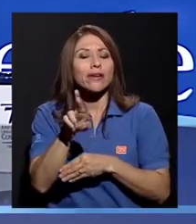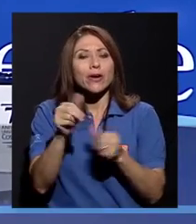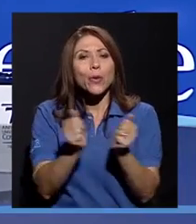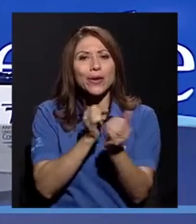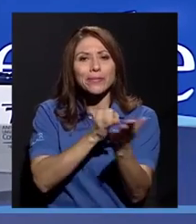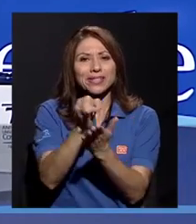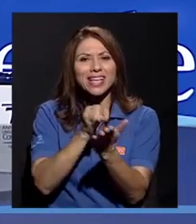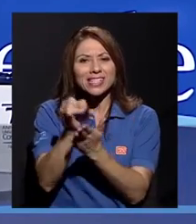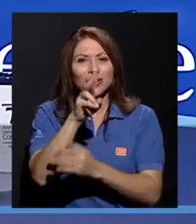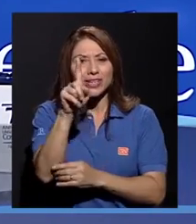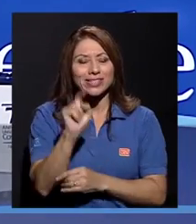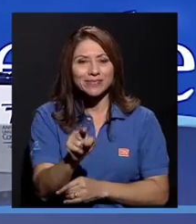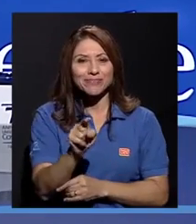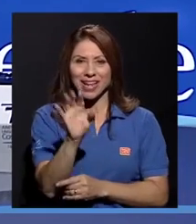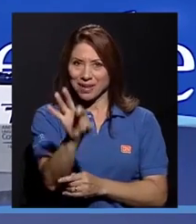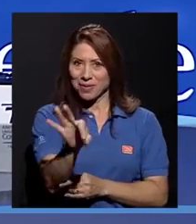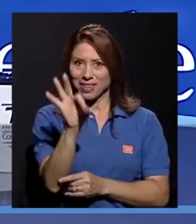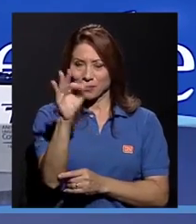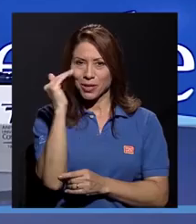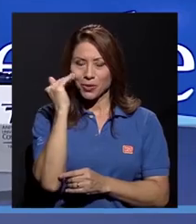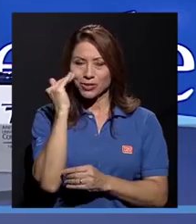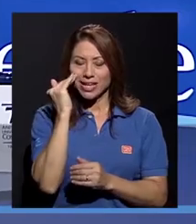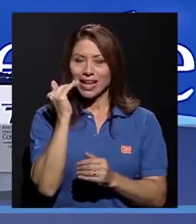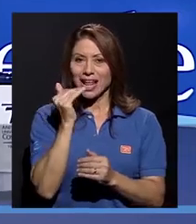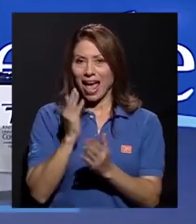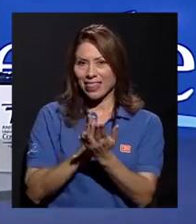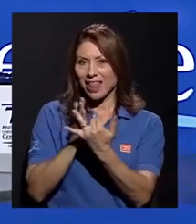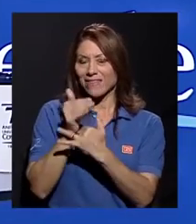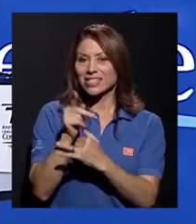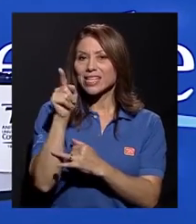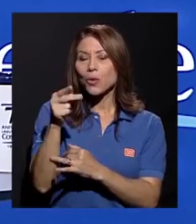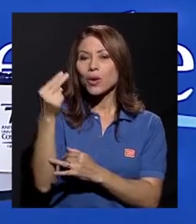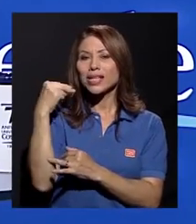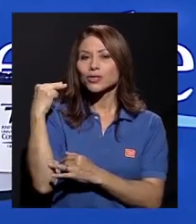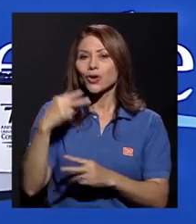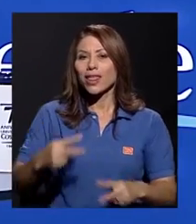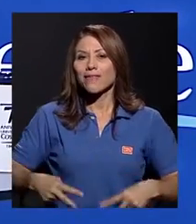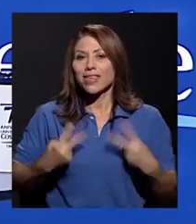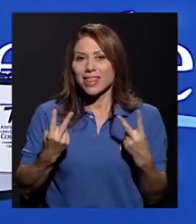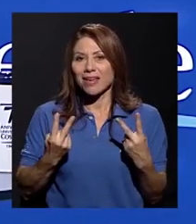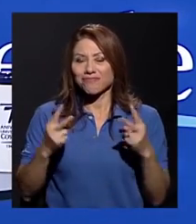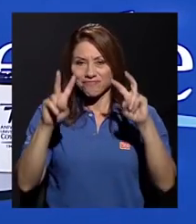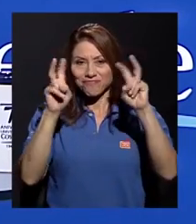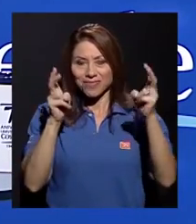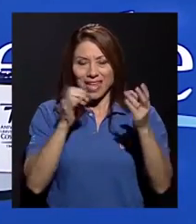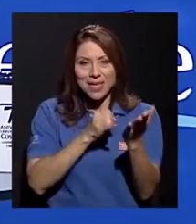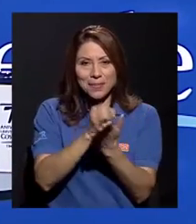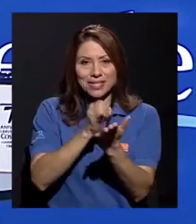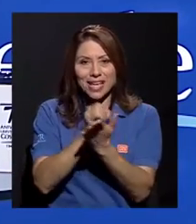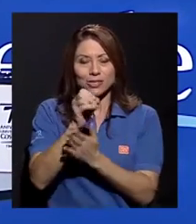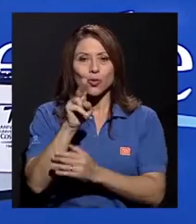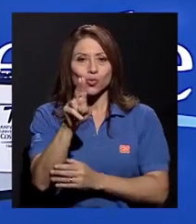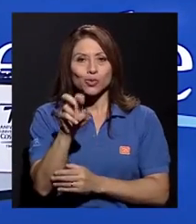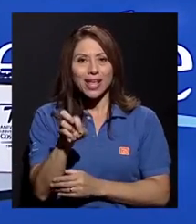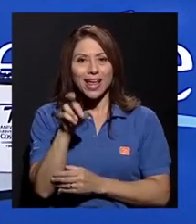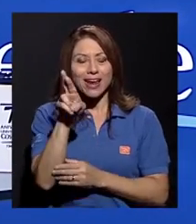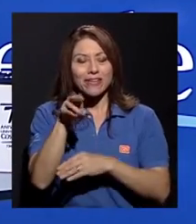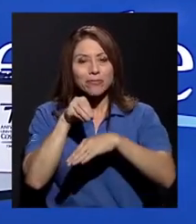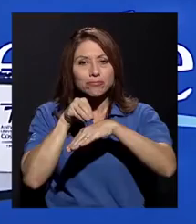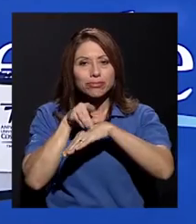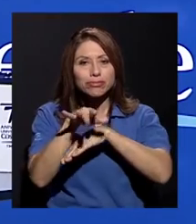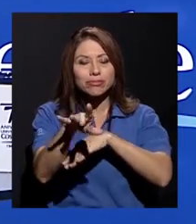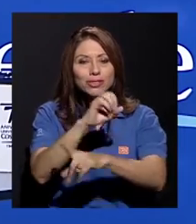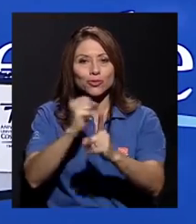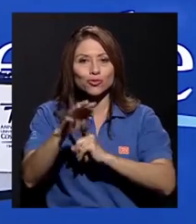Le invitamos a conocer a través de una historia de vida de qué manera el eje de investigación de la UCR repercute